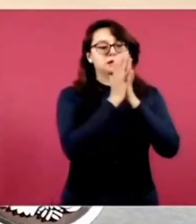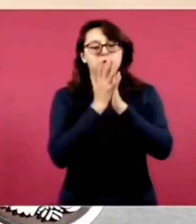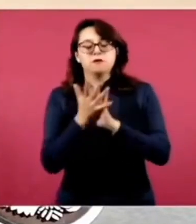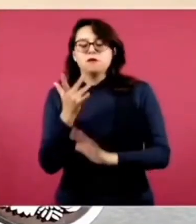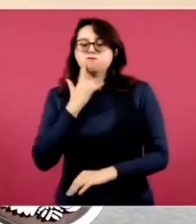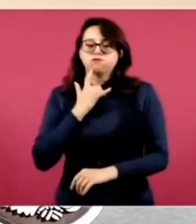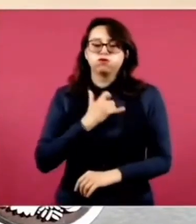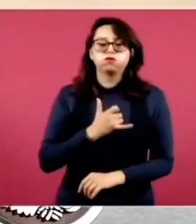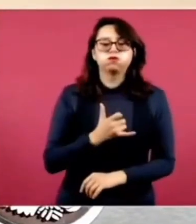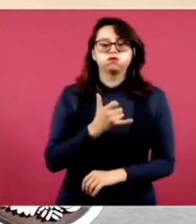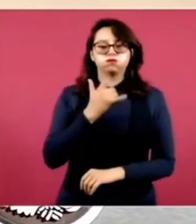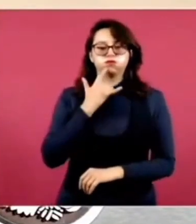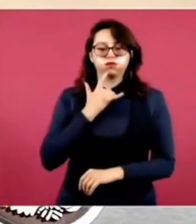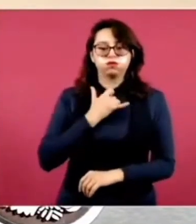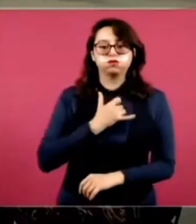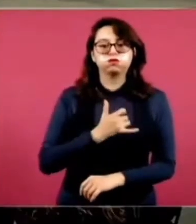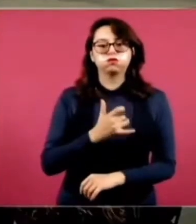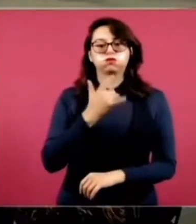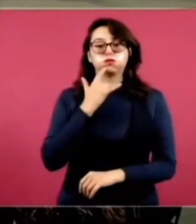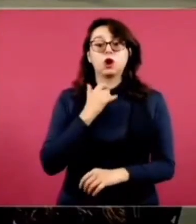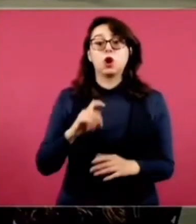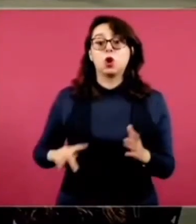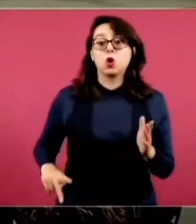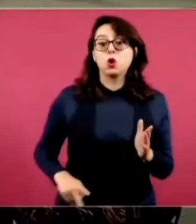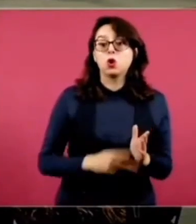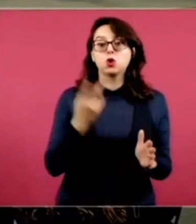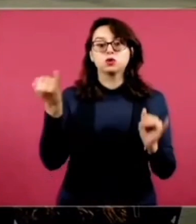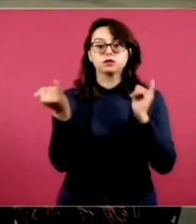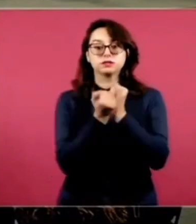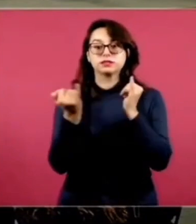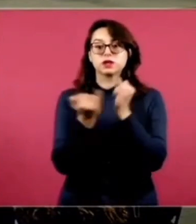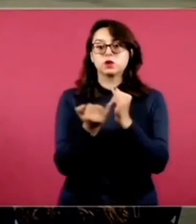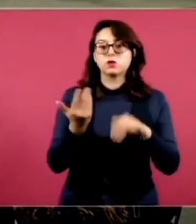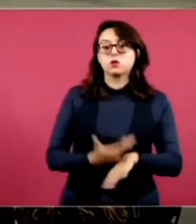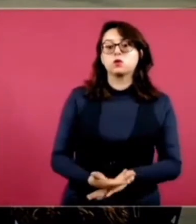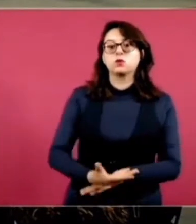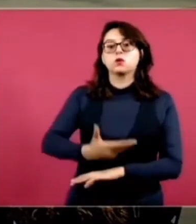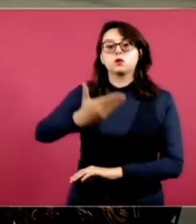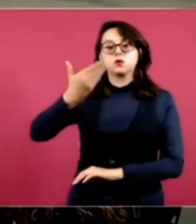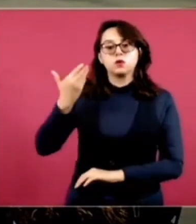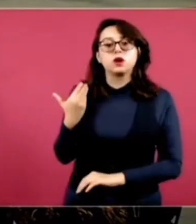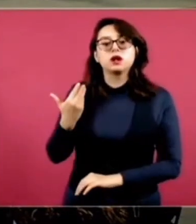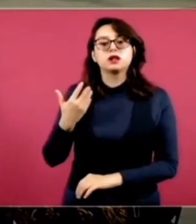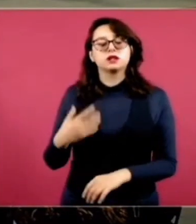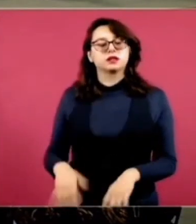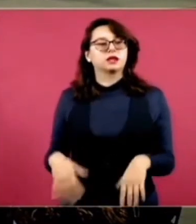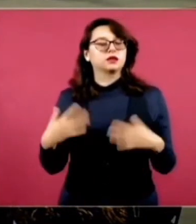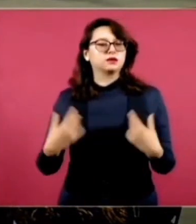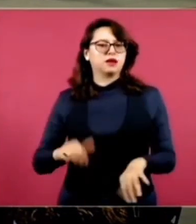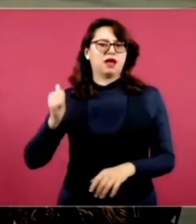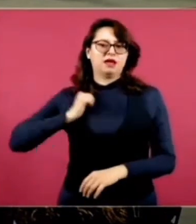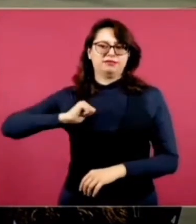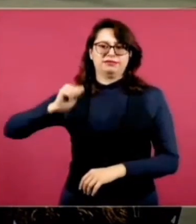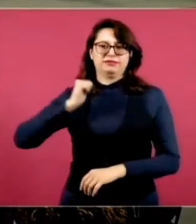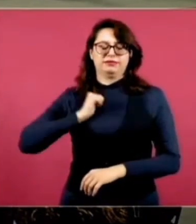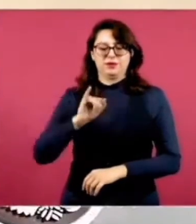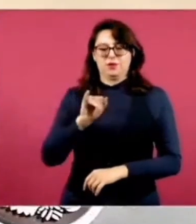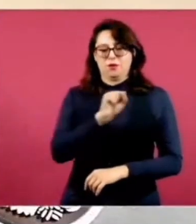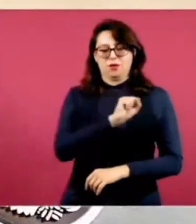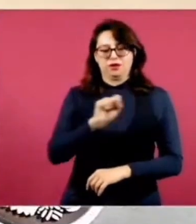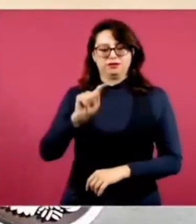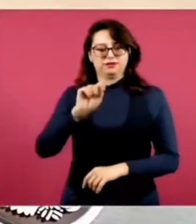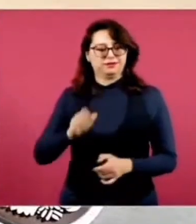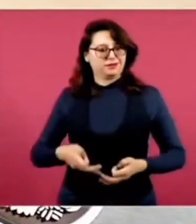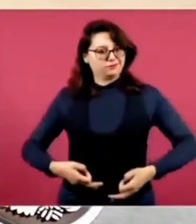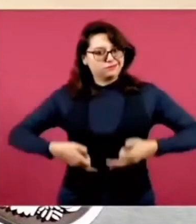institución que era en ataño. Ejemplo de institución en América Latina, dedicada a dar